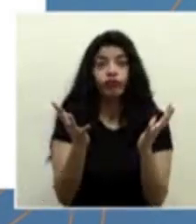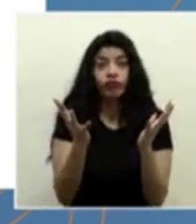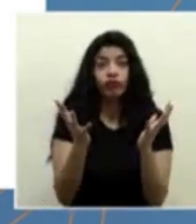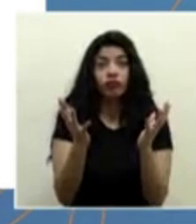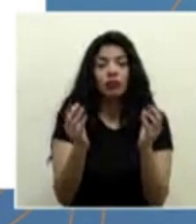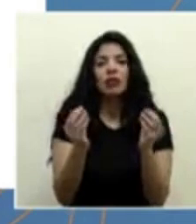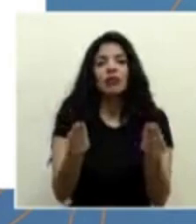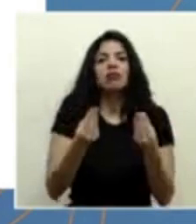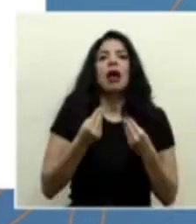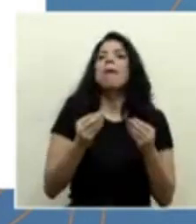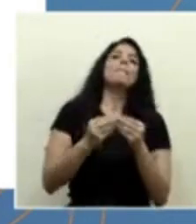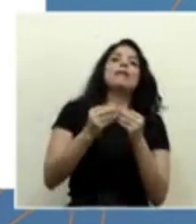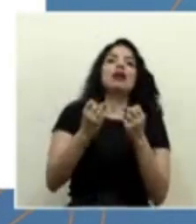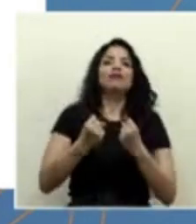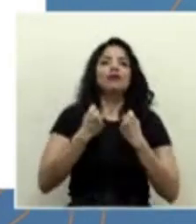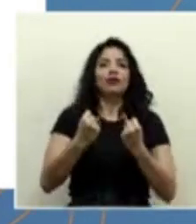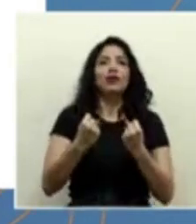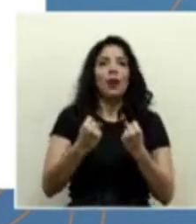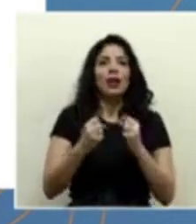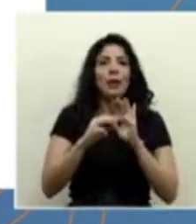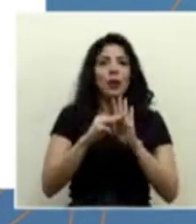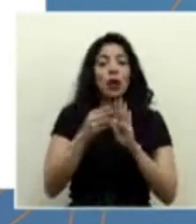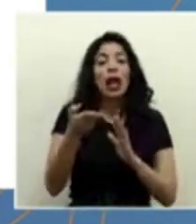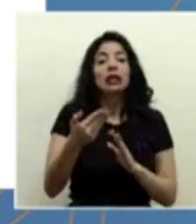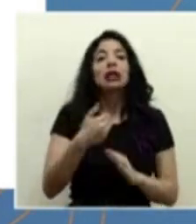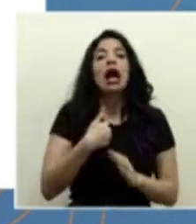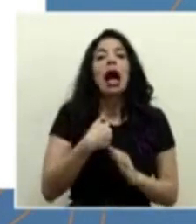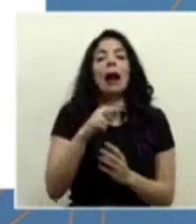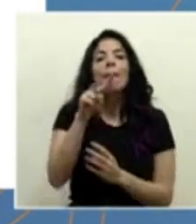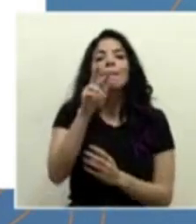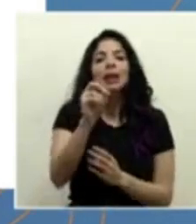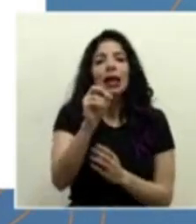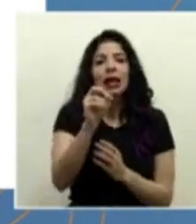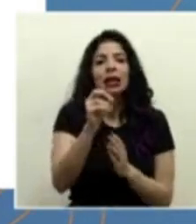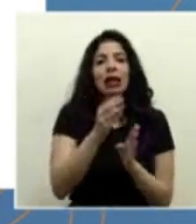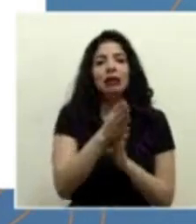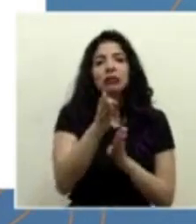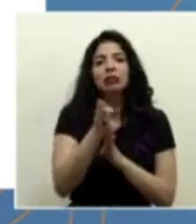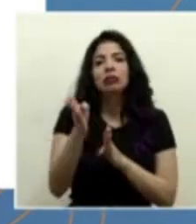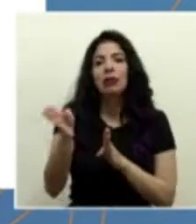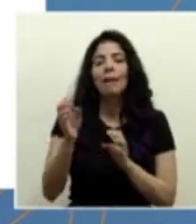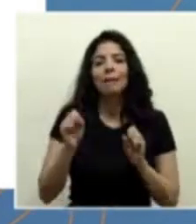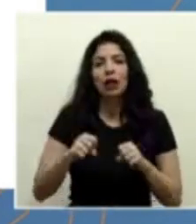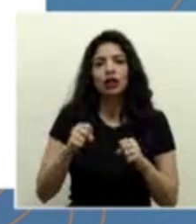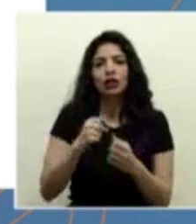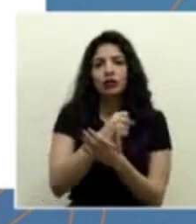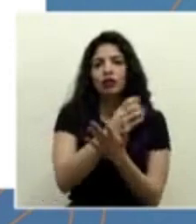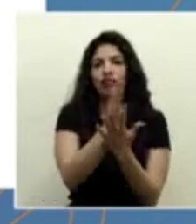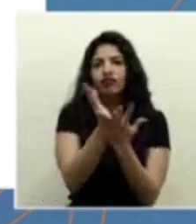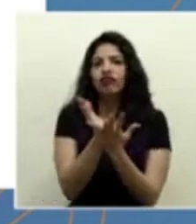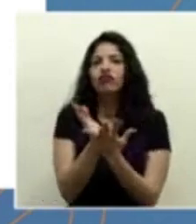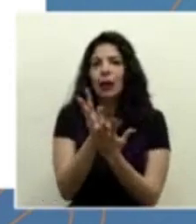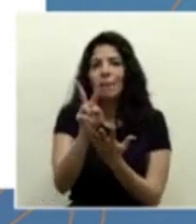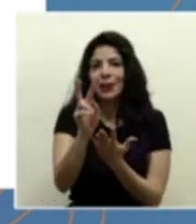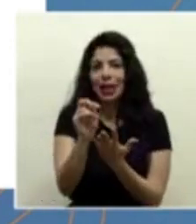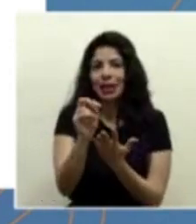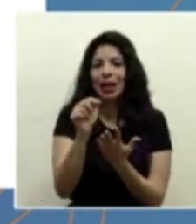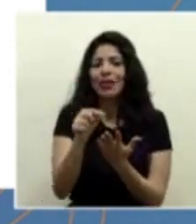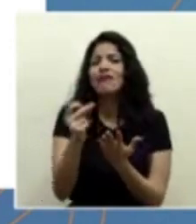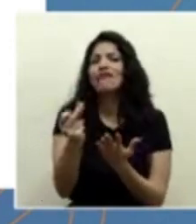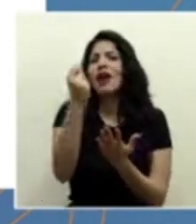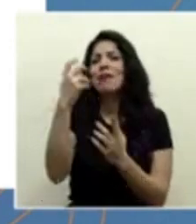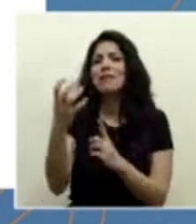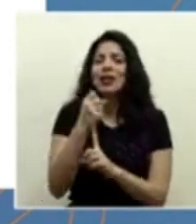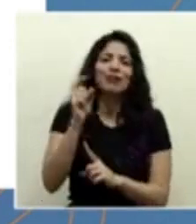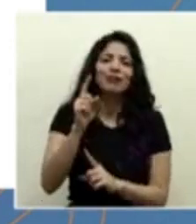robustez en el modelo, pero esta tiene 20 simulaciones corridas, que igual esto no es como muy rápido que se